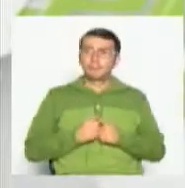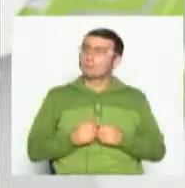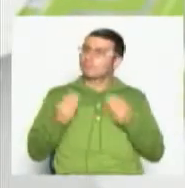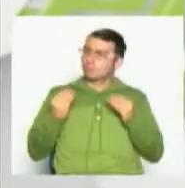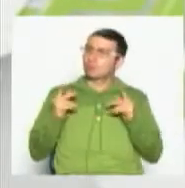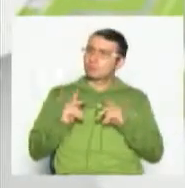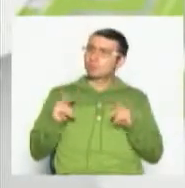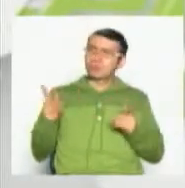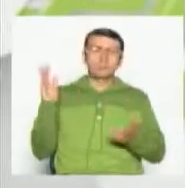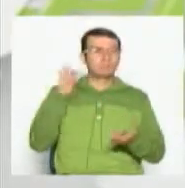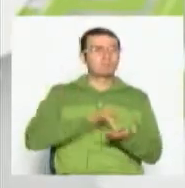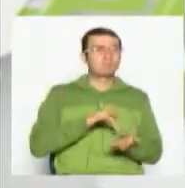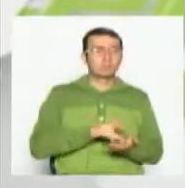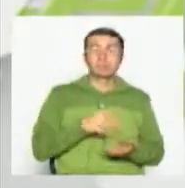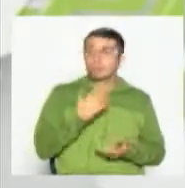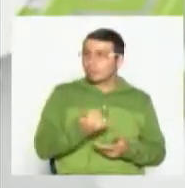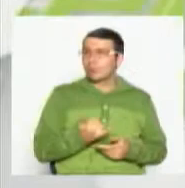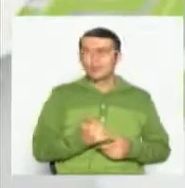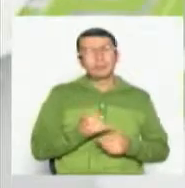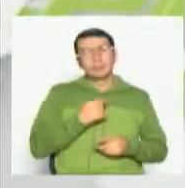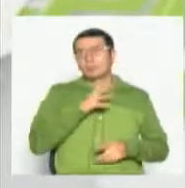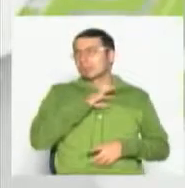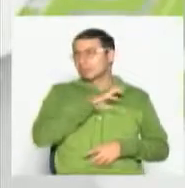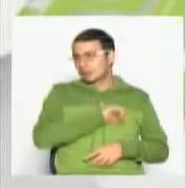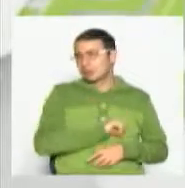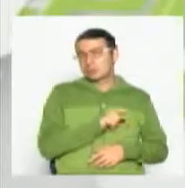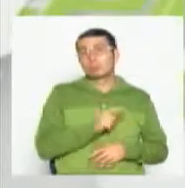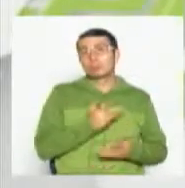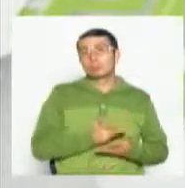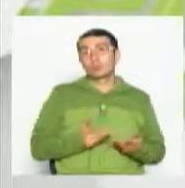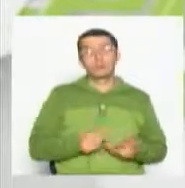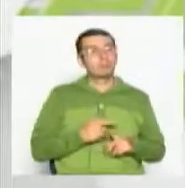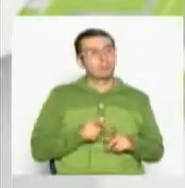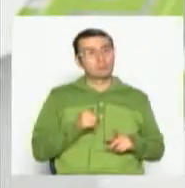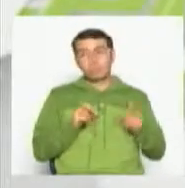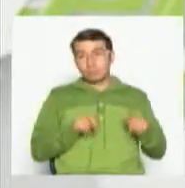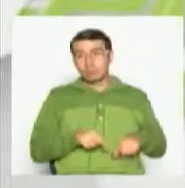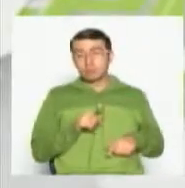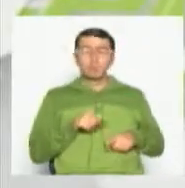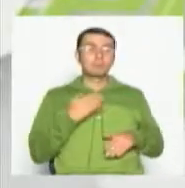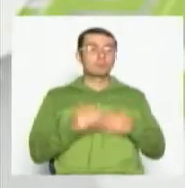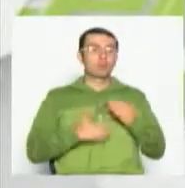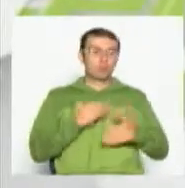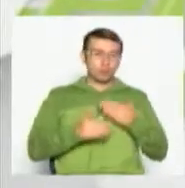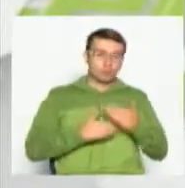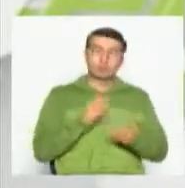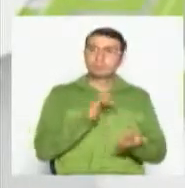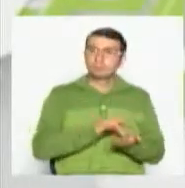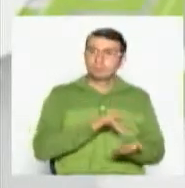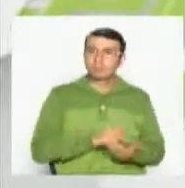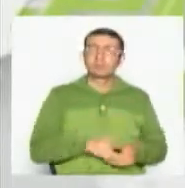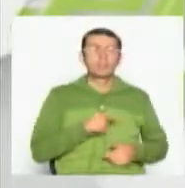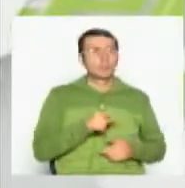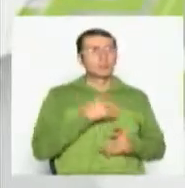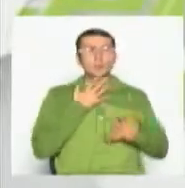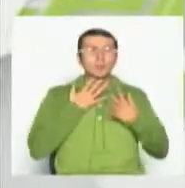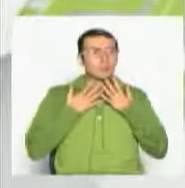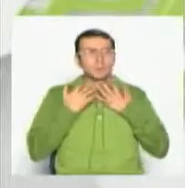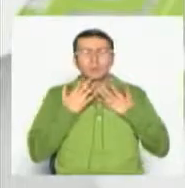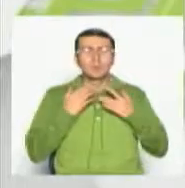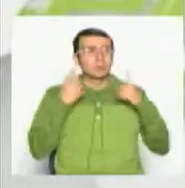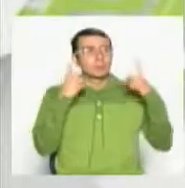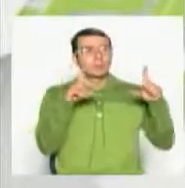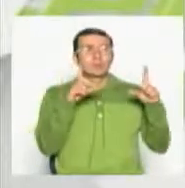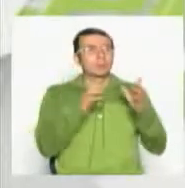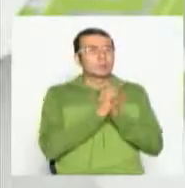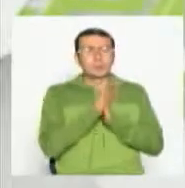televidentes que van a quedar también con ese duelo, pero que también enmarcan en ellos ese proceso también de esa teleadicción. Que es uno de los